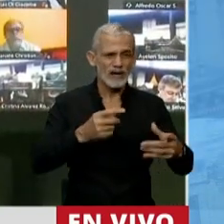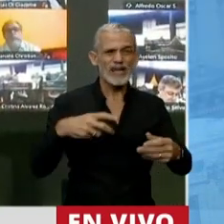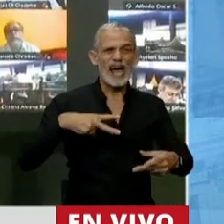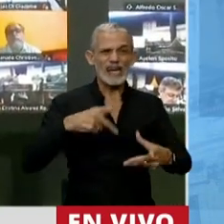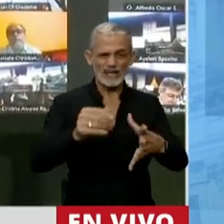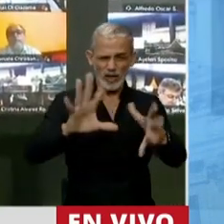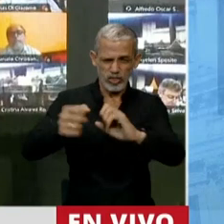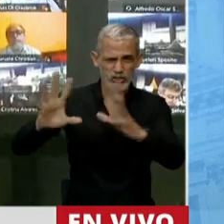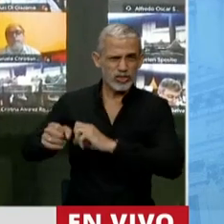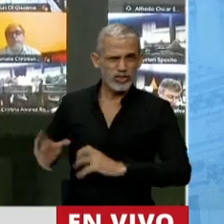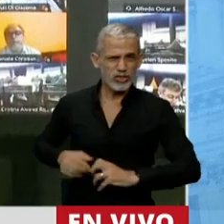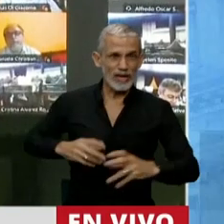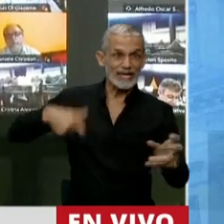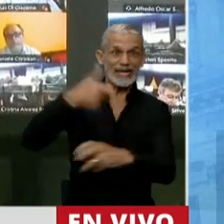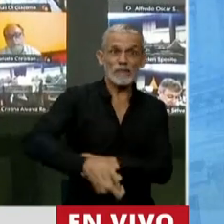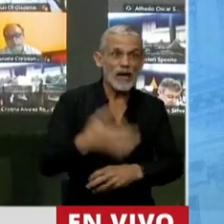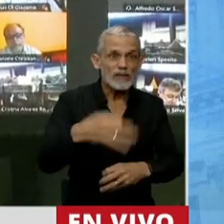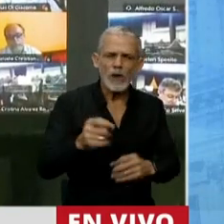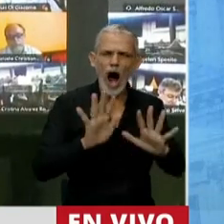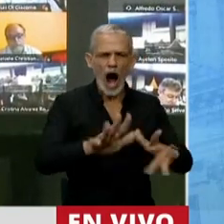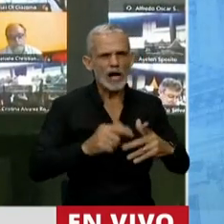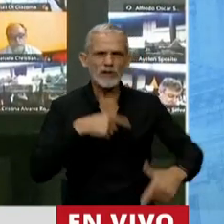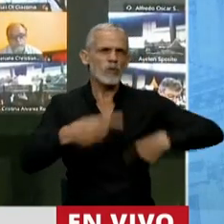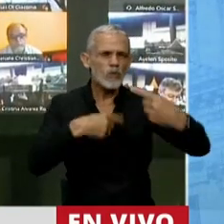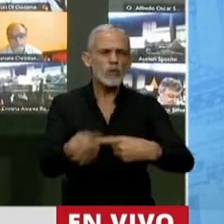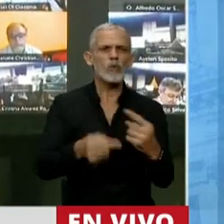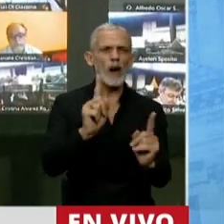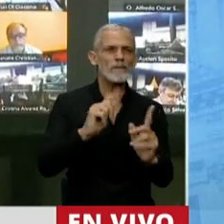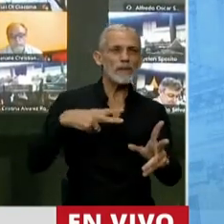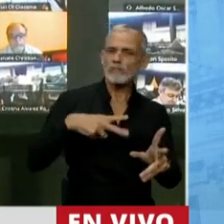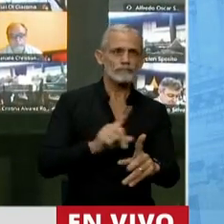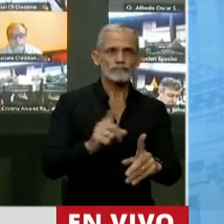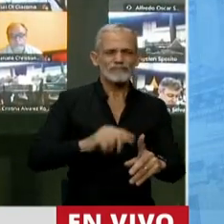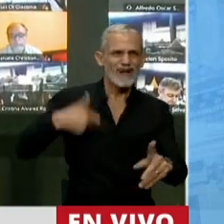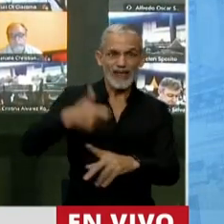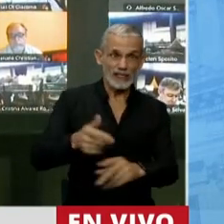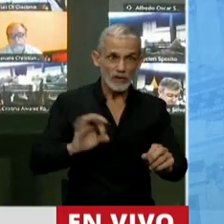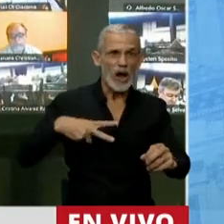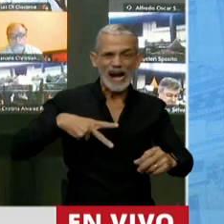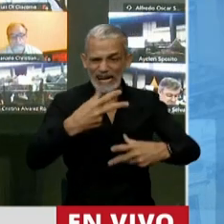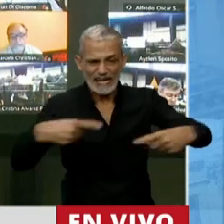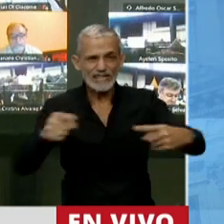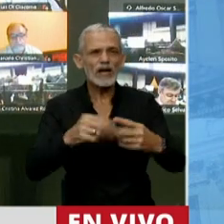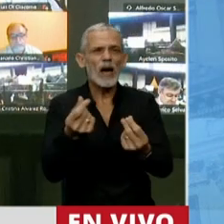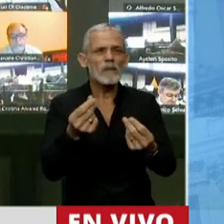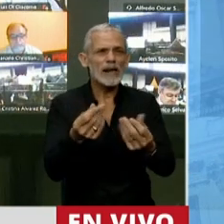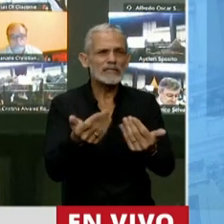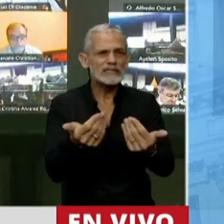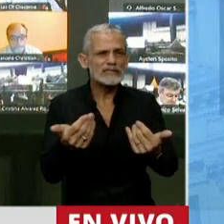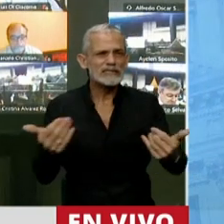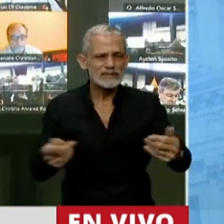de riqueza. No se invierte lo que sí tiene que invertir para mantener el stock de riqueza. Pero no cualquier riqueza. Nos estamos descapitalizando